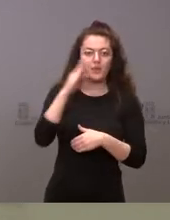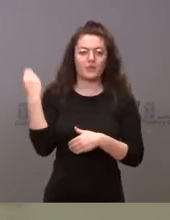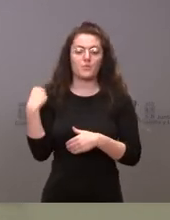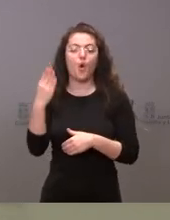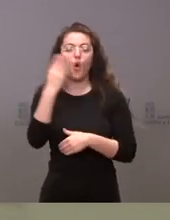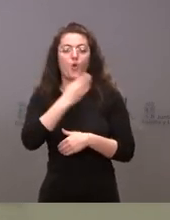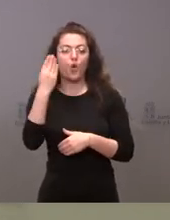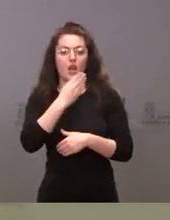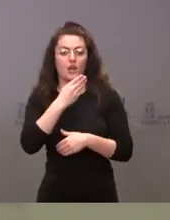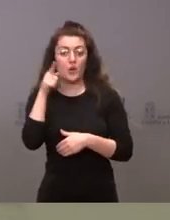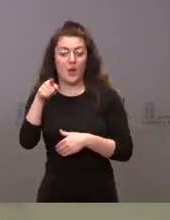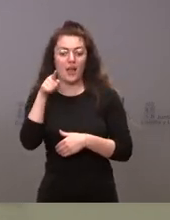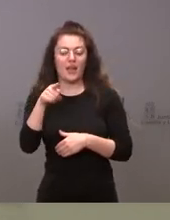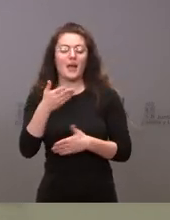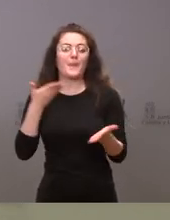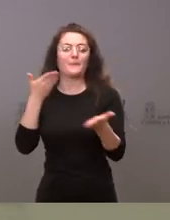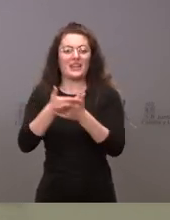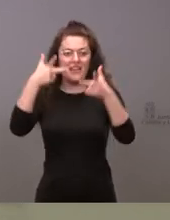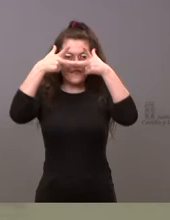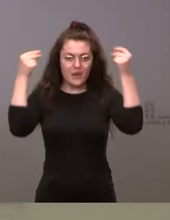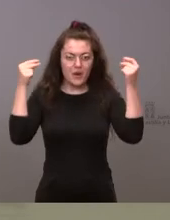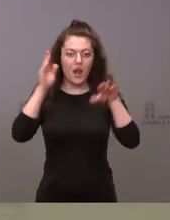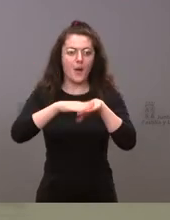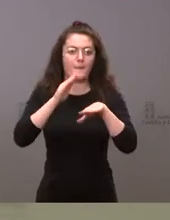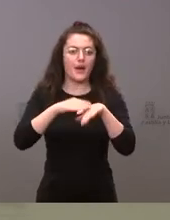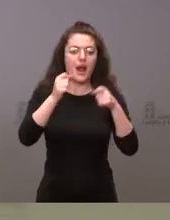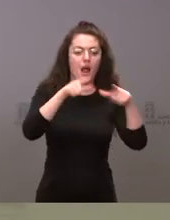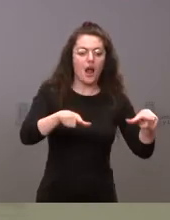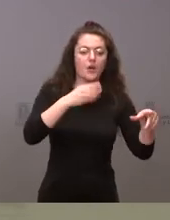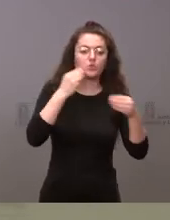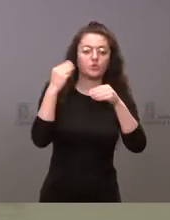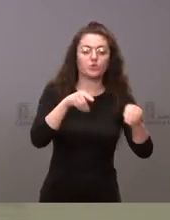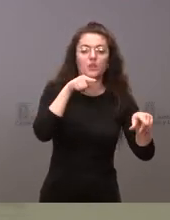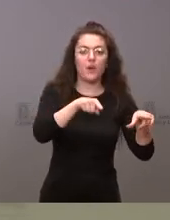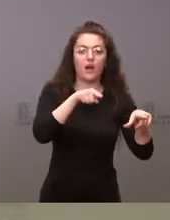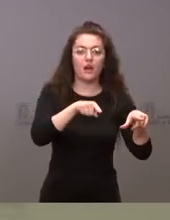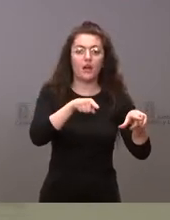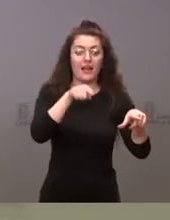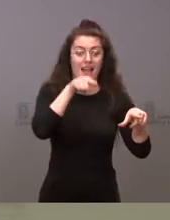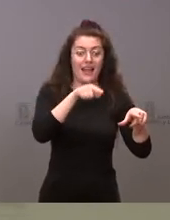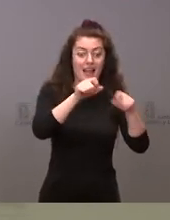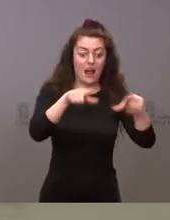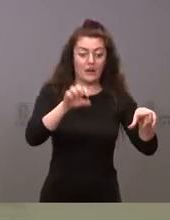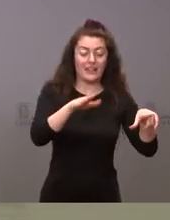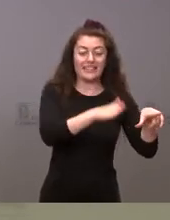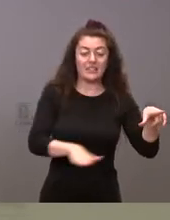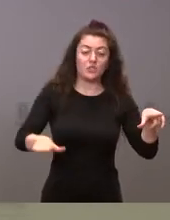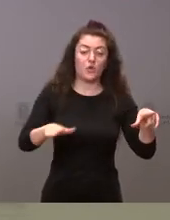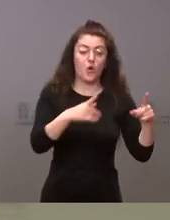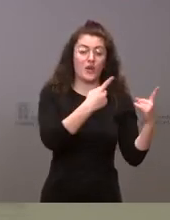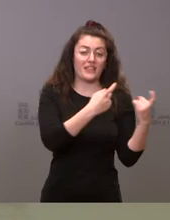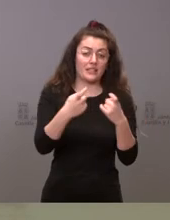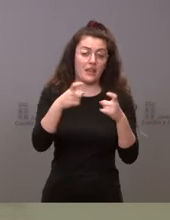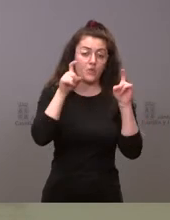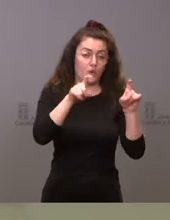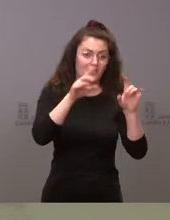enfermera para el aula del colegio del aula sustitutiva donde se están atendiendo a los niños con necesidades educativas especiales parece que hace seis años